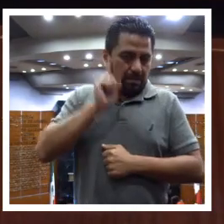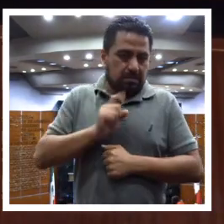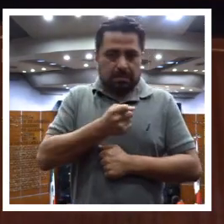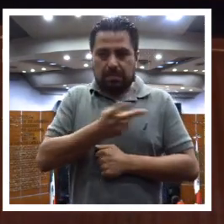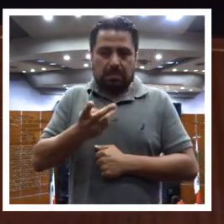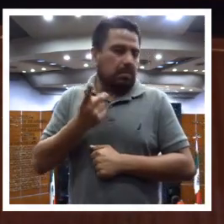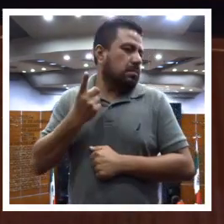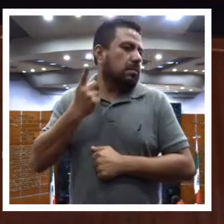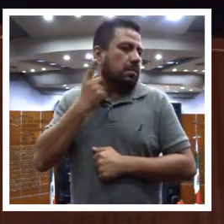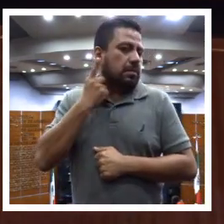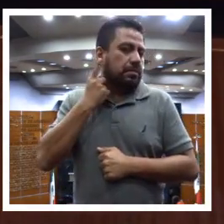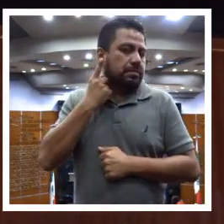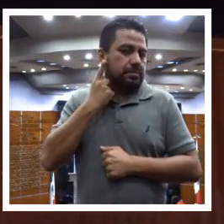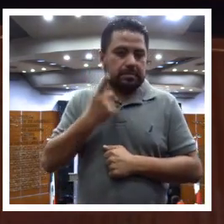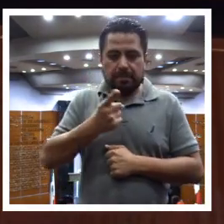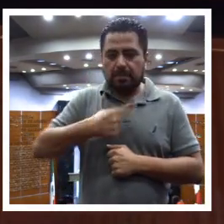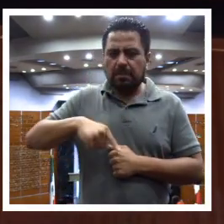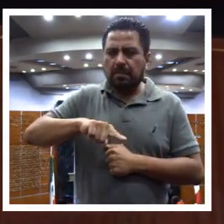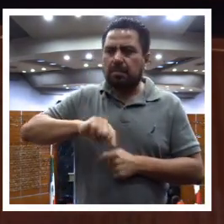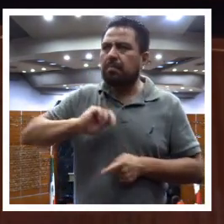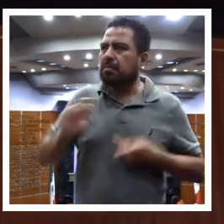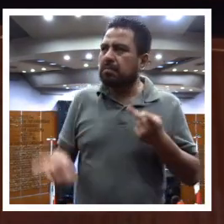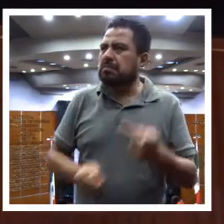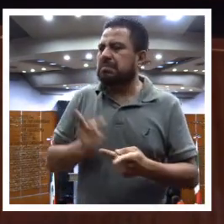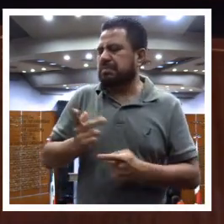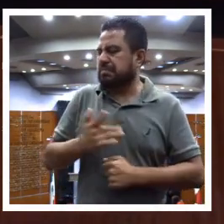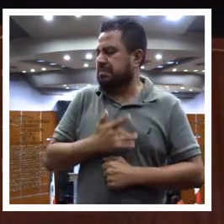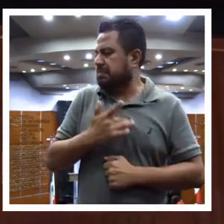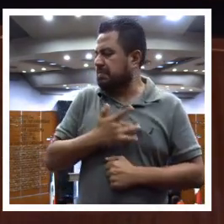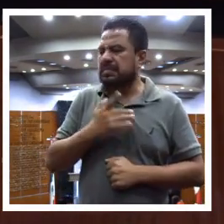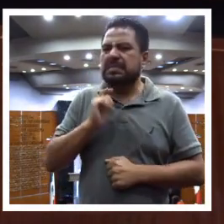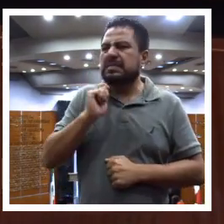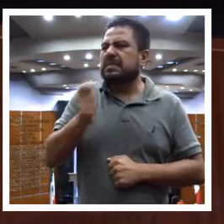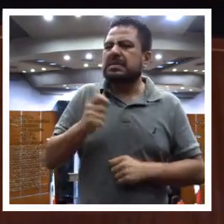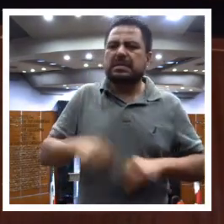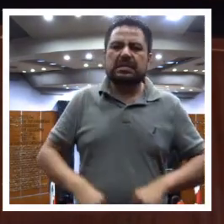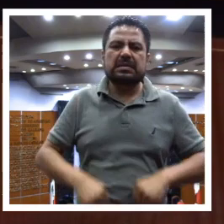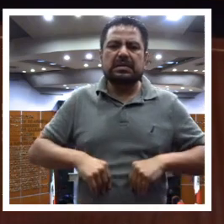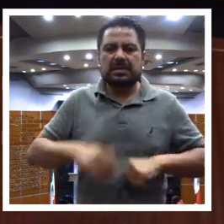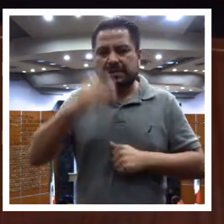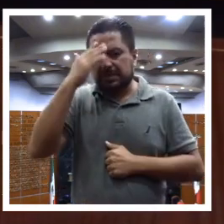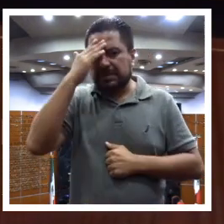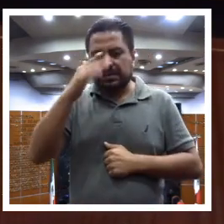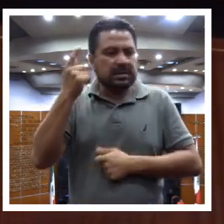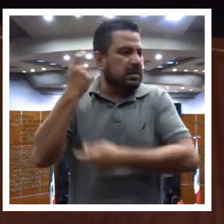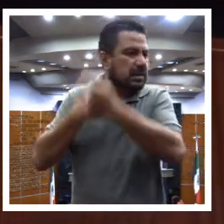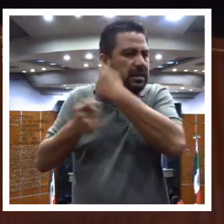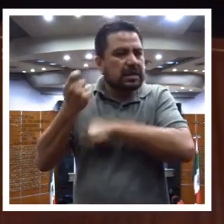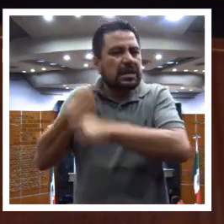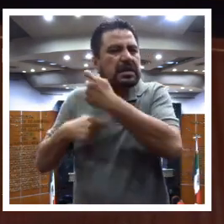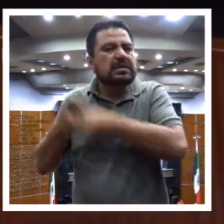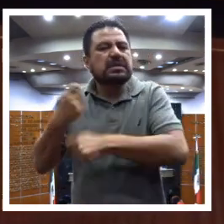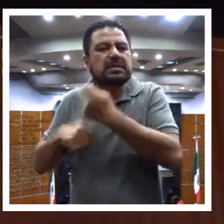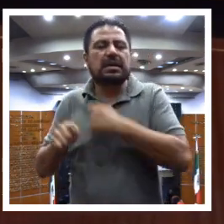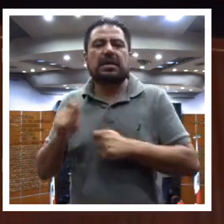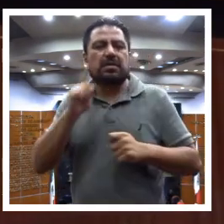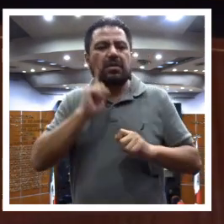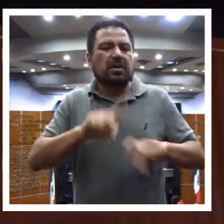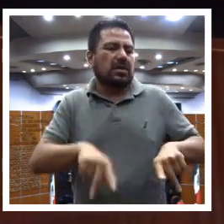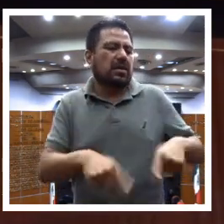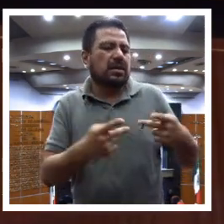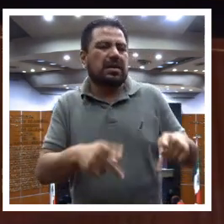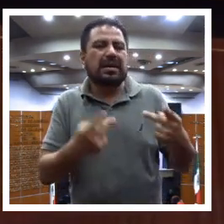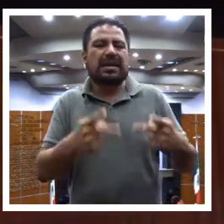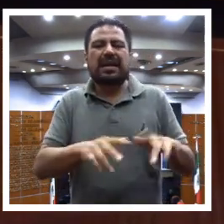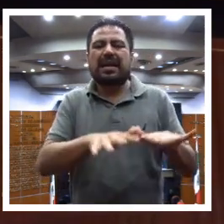diputados, se han preguntado de qué va a vivir la señora de las trencitas, la que vende mangos